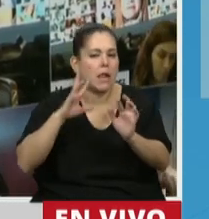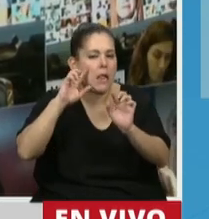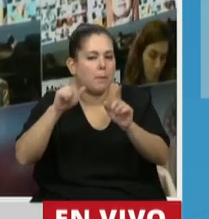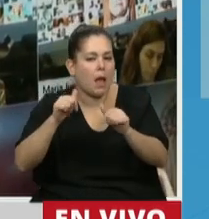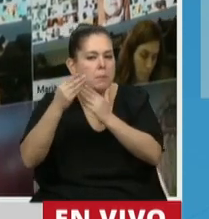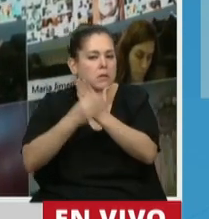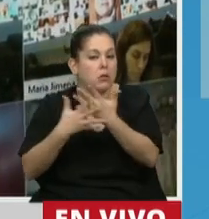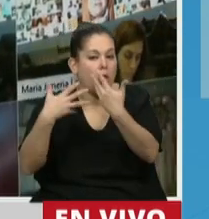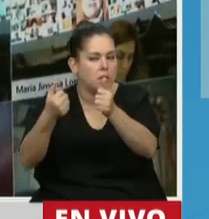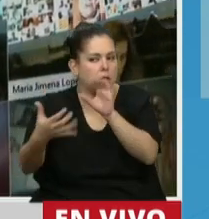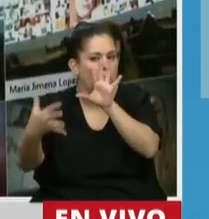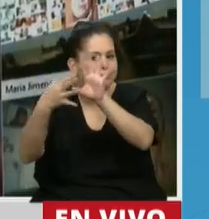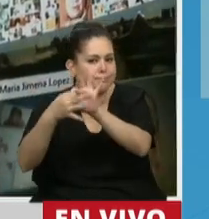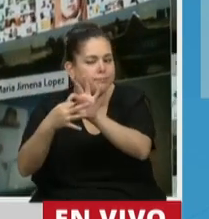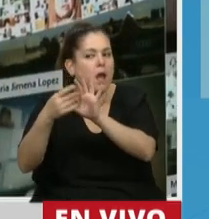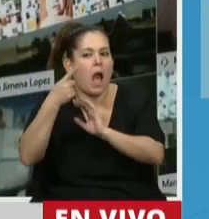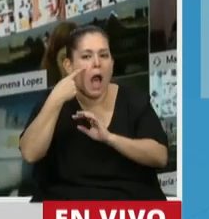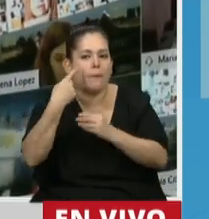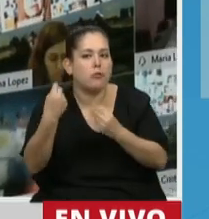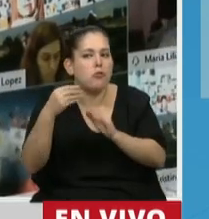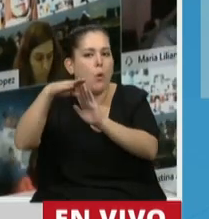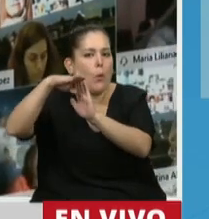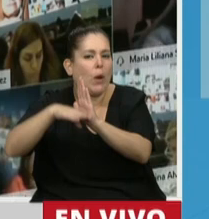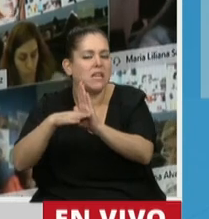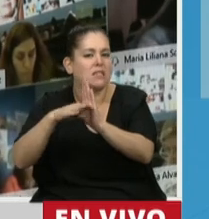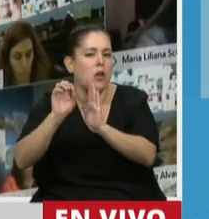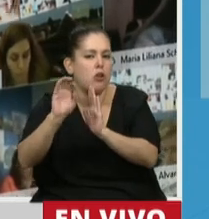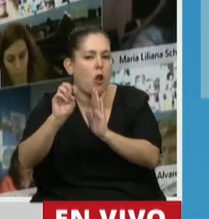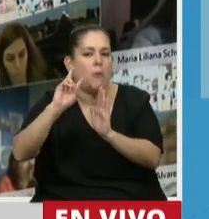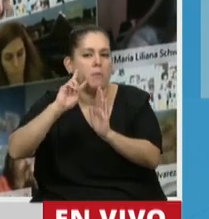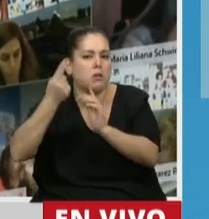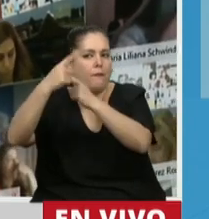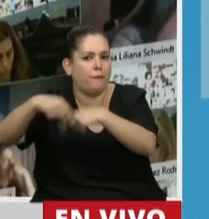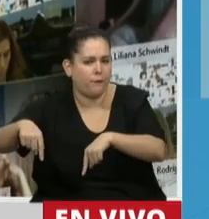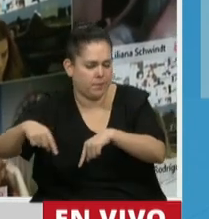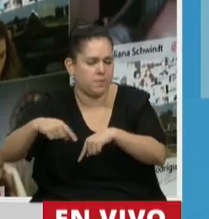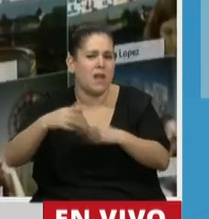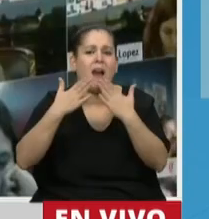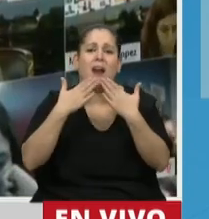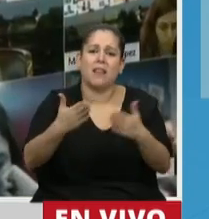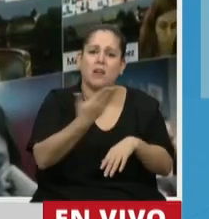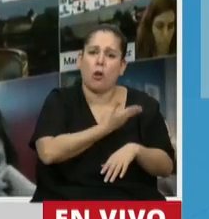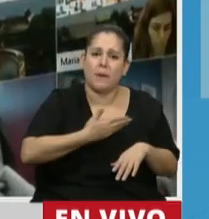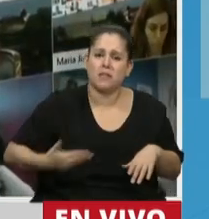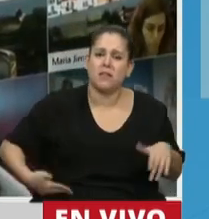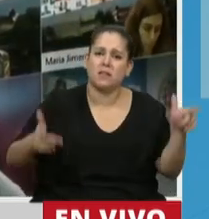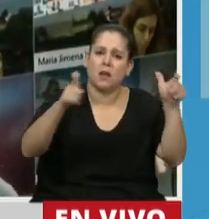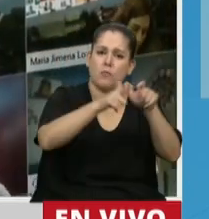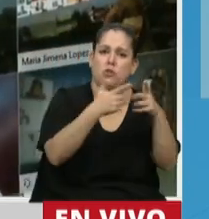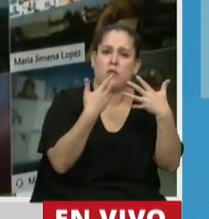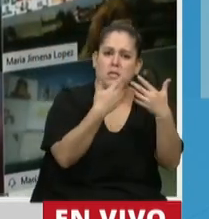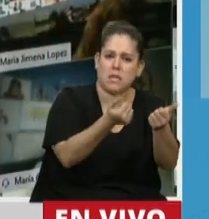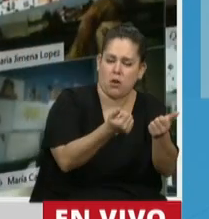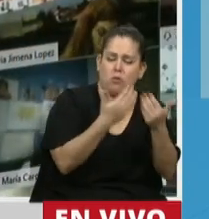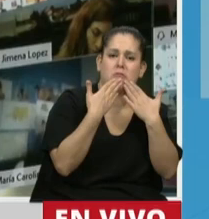podamos hacer que haya una salvedad en este defecto. Agradezco al señor Presidente de la Comisión de Salud